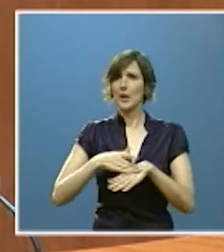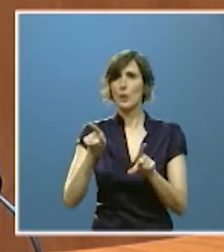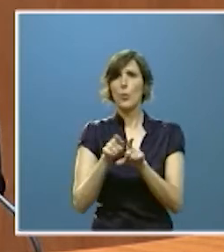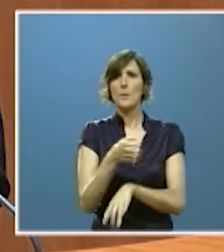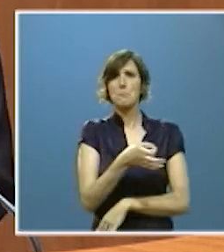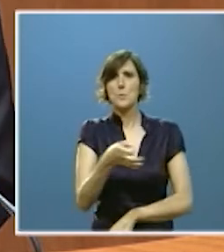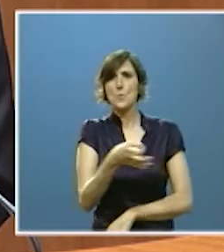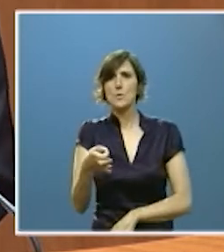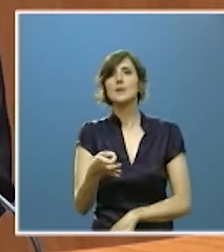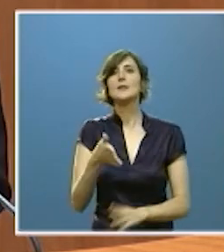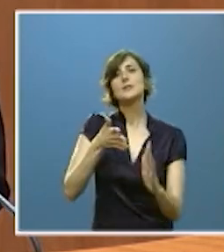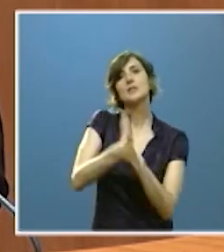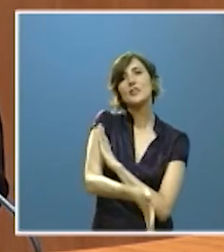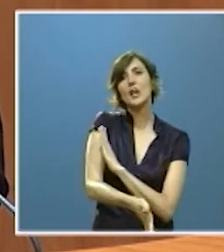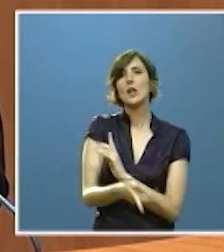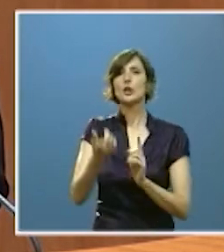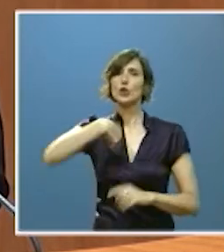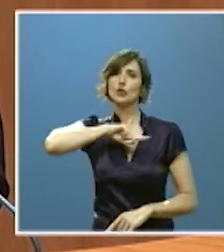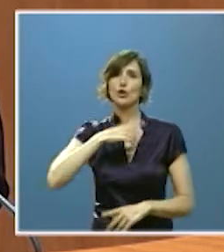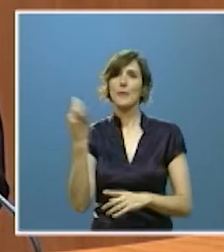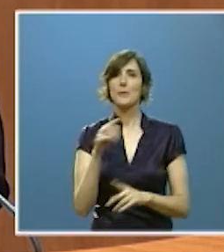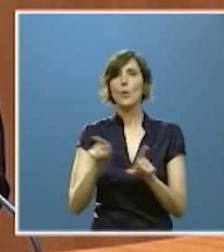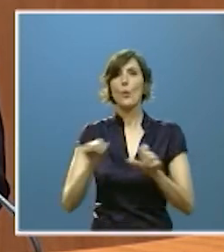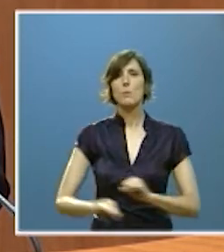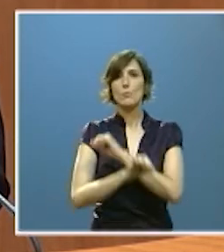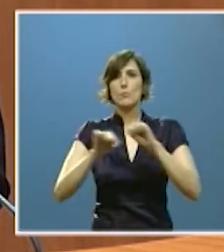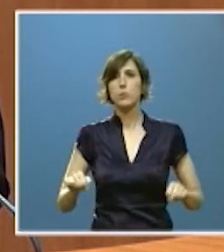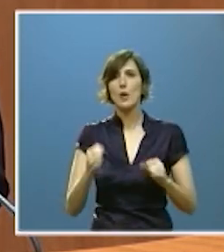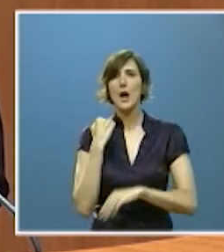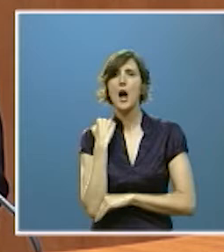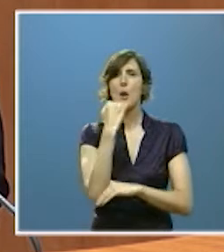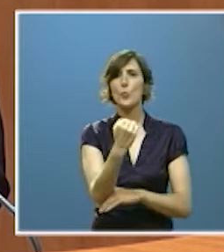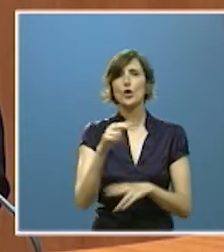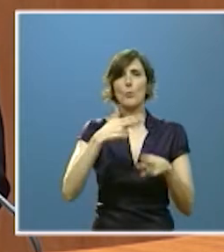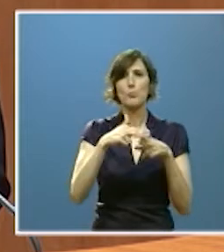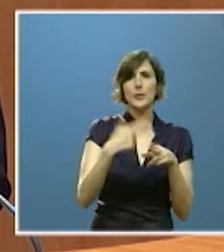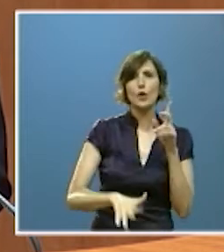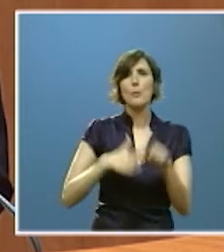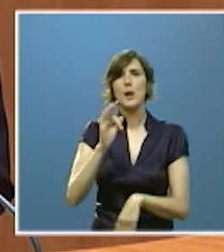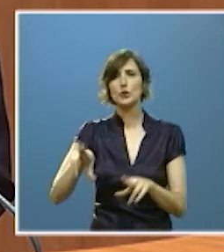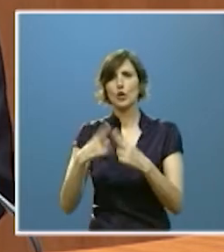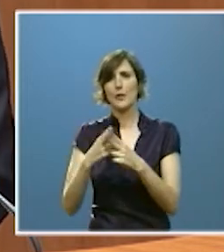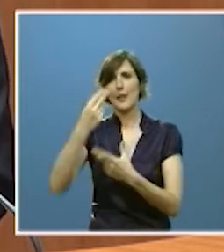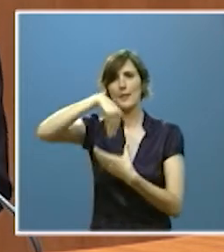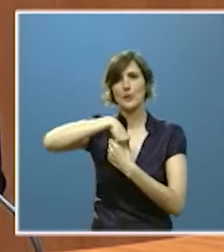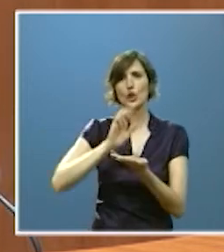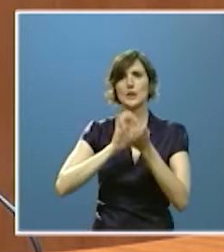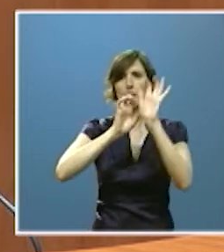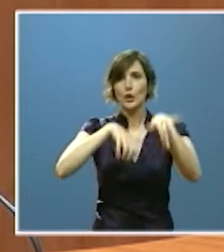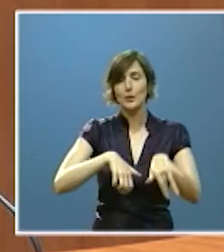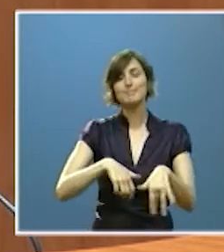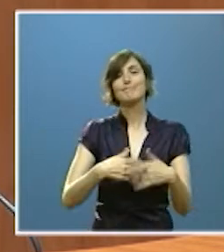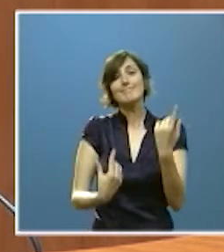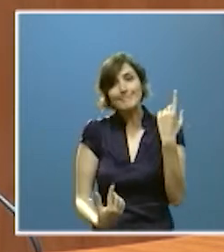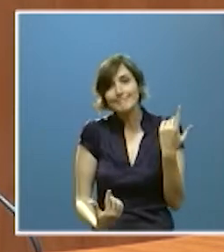imprescindible fortalecerlas con el máximo apoyo político y social dentro de la comunidad lo que por desgracia no